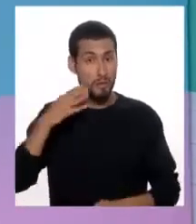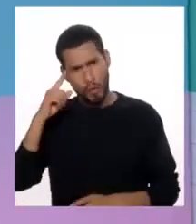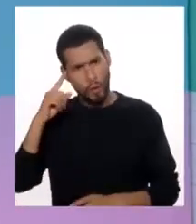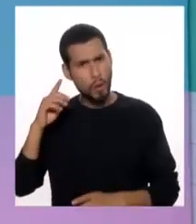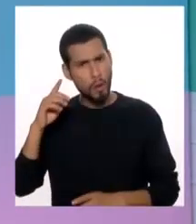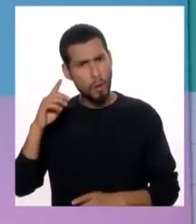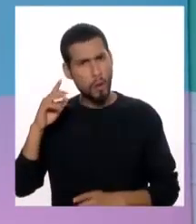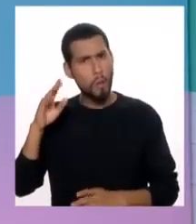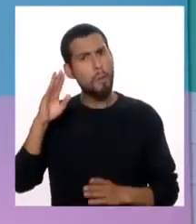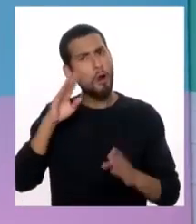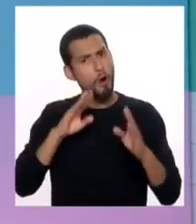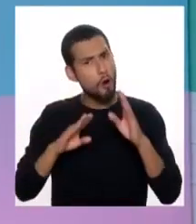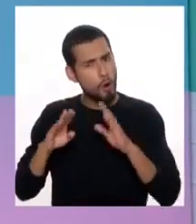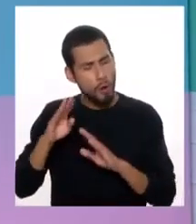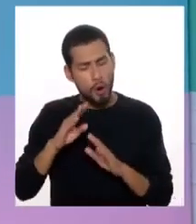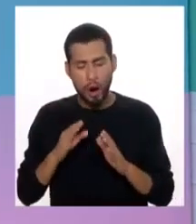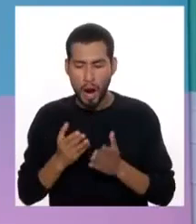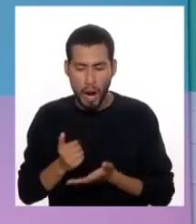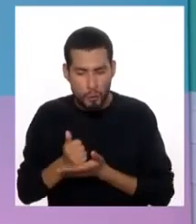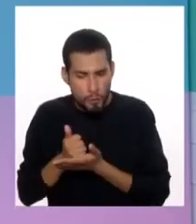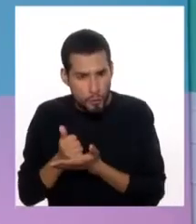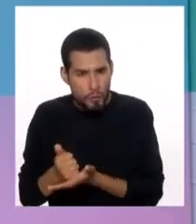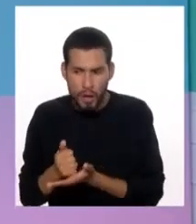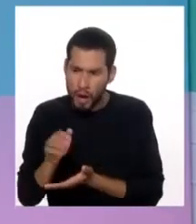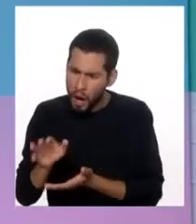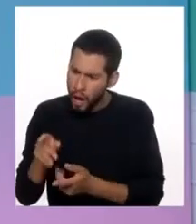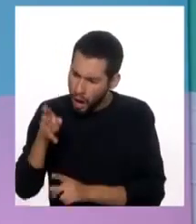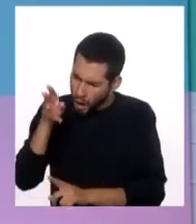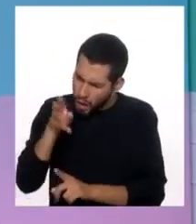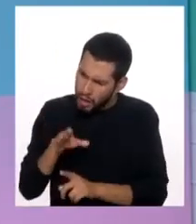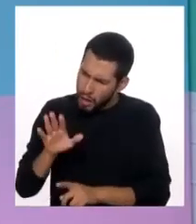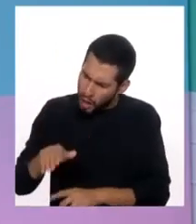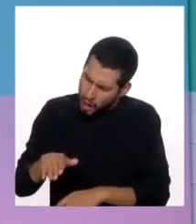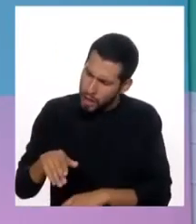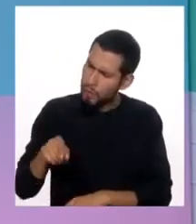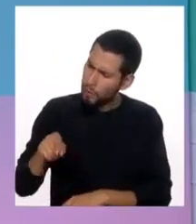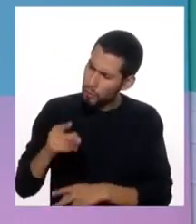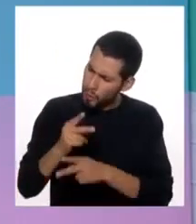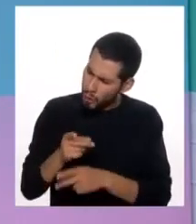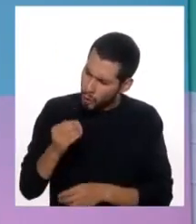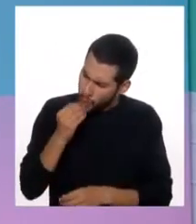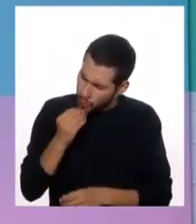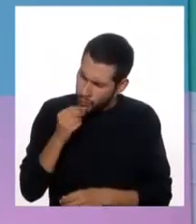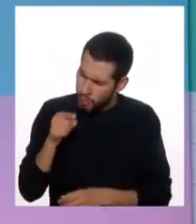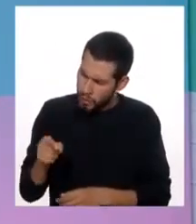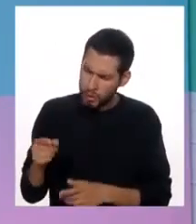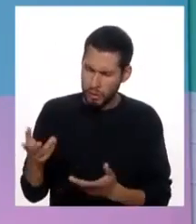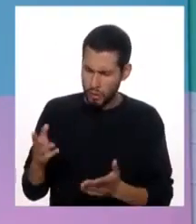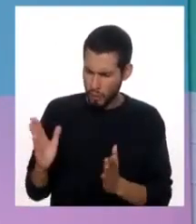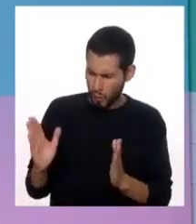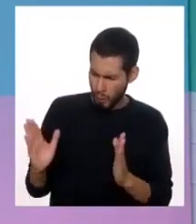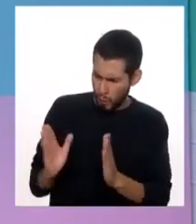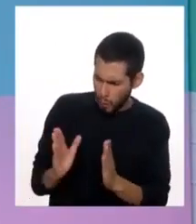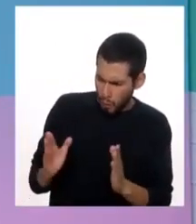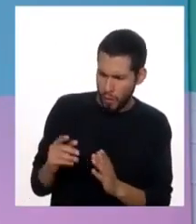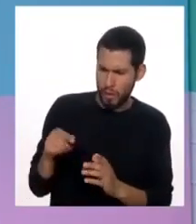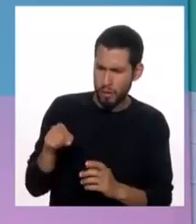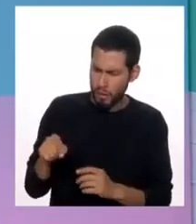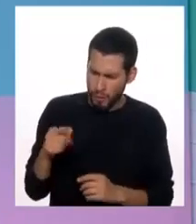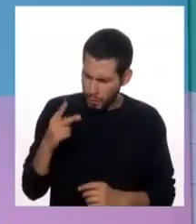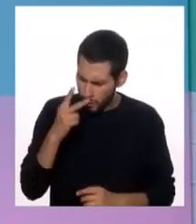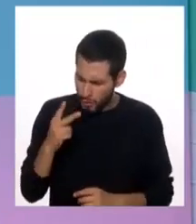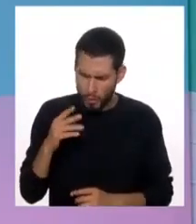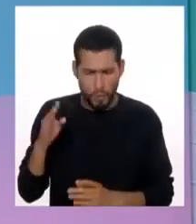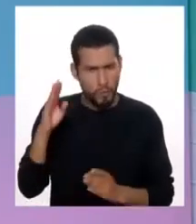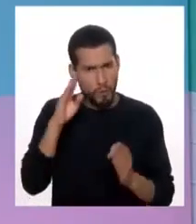preocupación que ellos están teniendo por la forma como está comiendo, por la forma como se